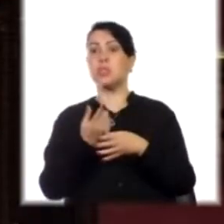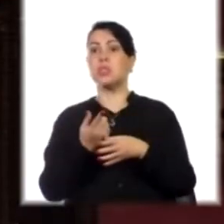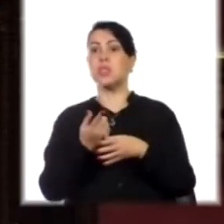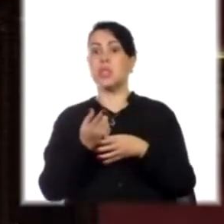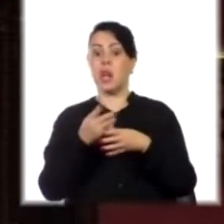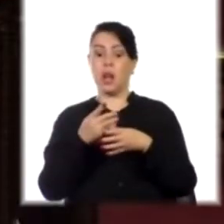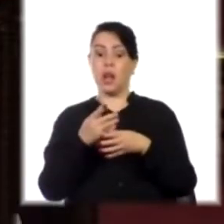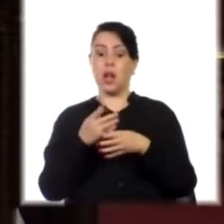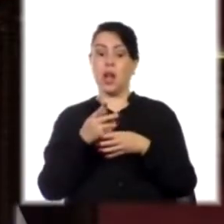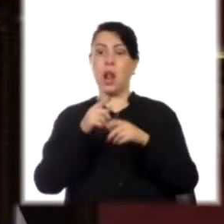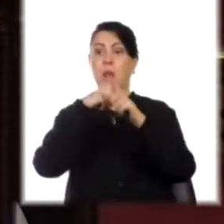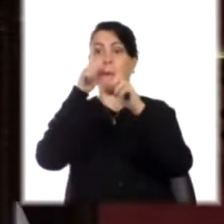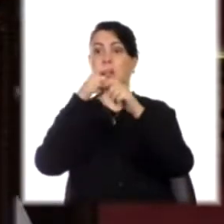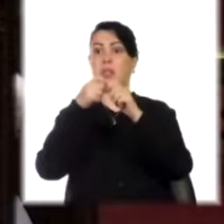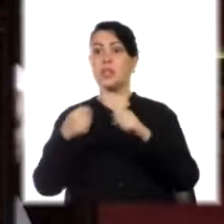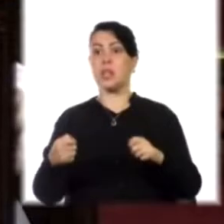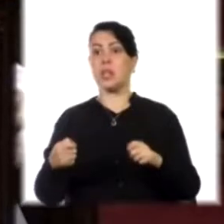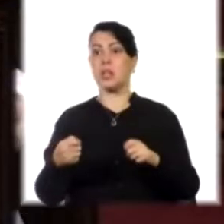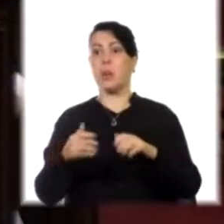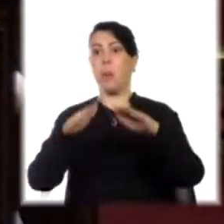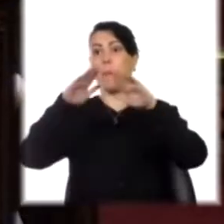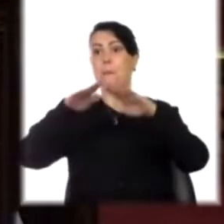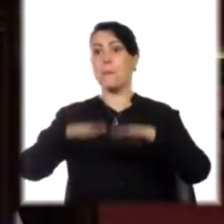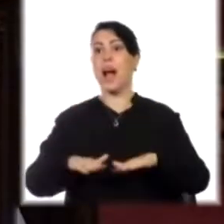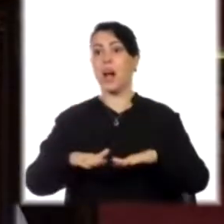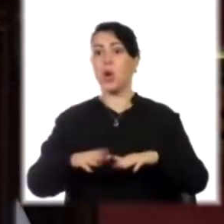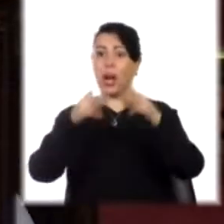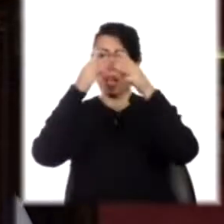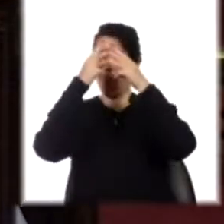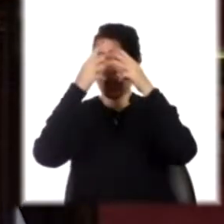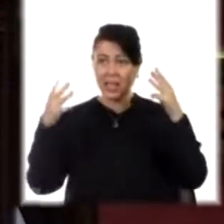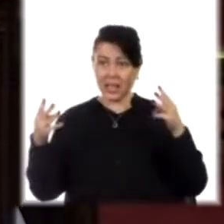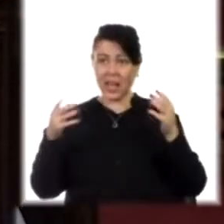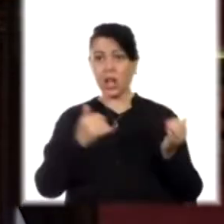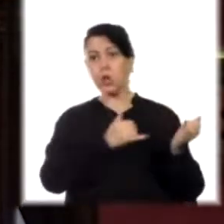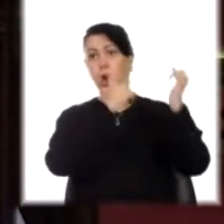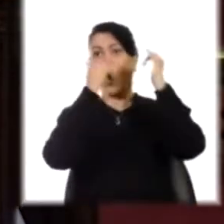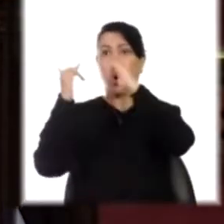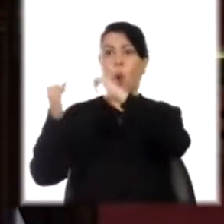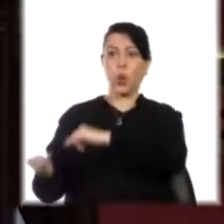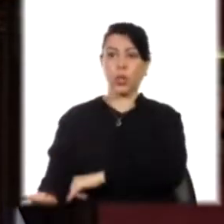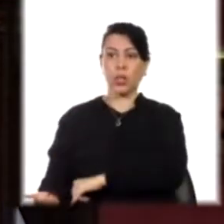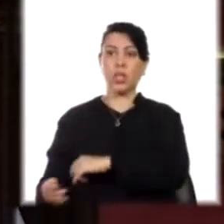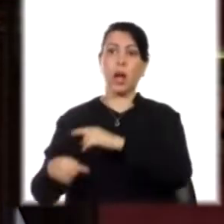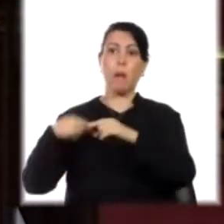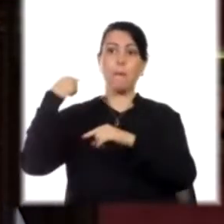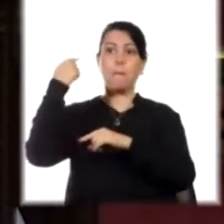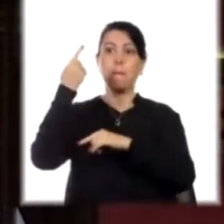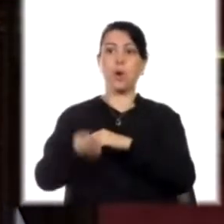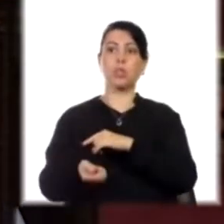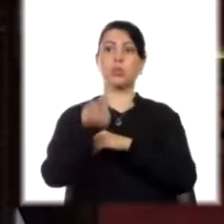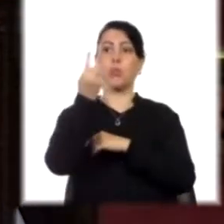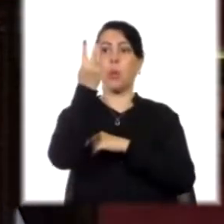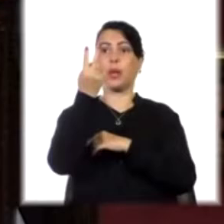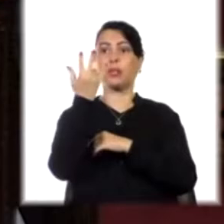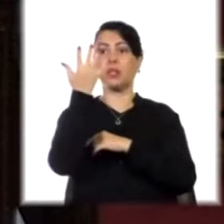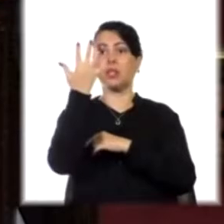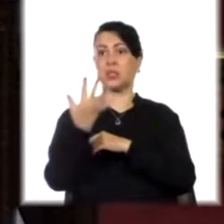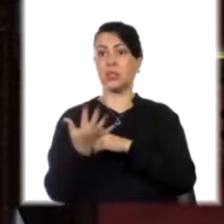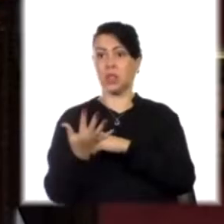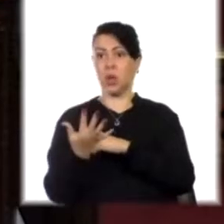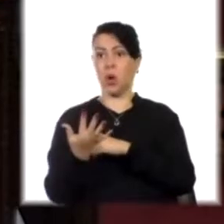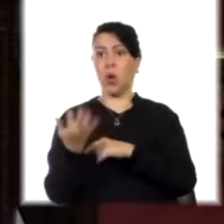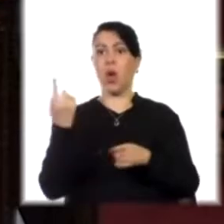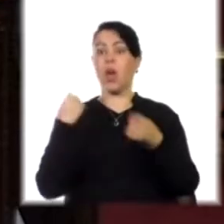representativa del PIC-CNT un paro general nacional de 24 horas para el próximo día 25, creemos que es